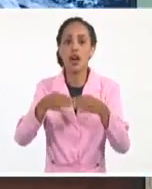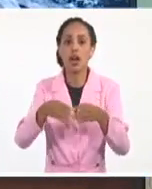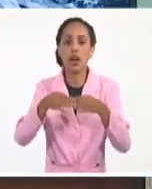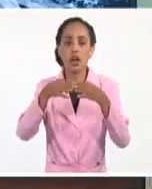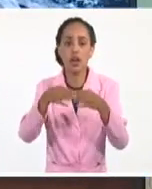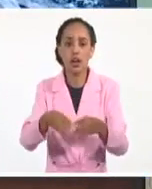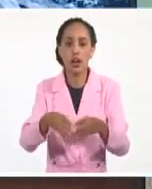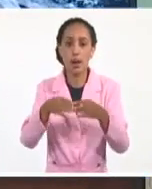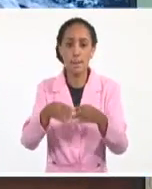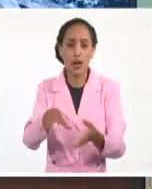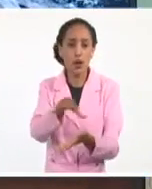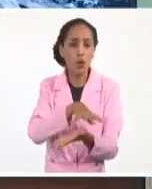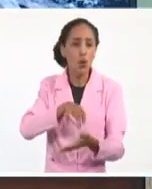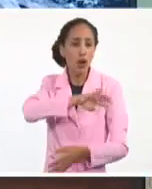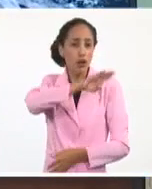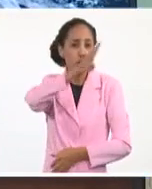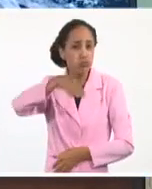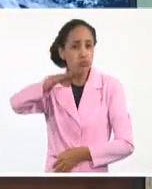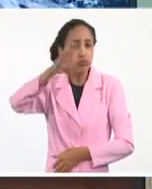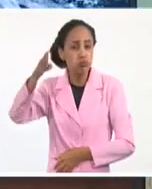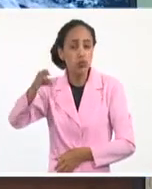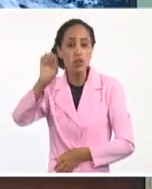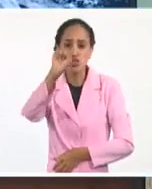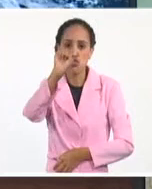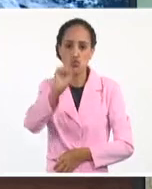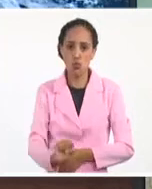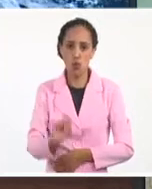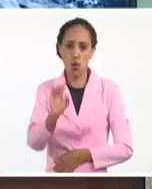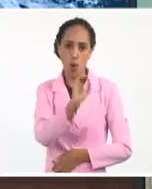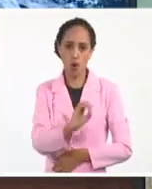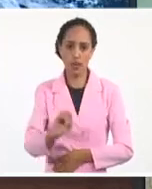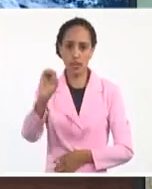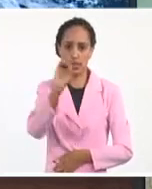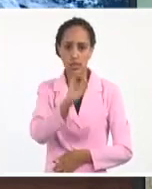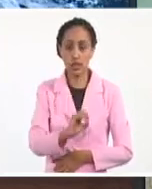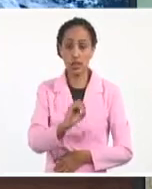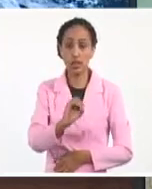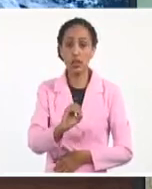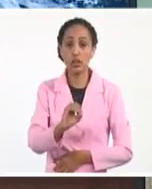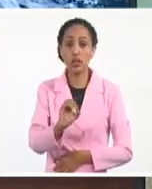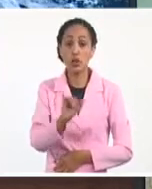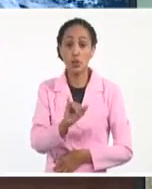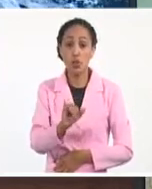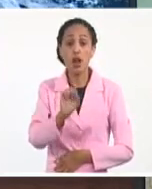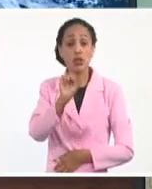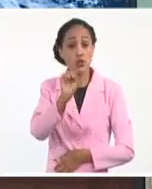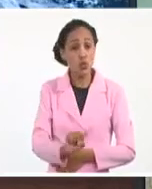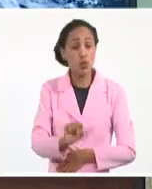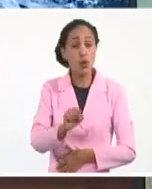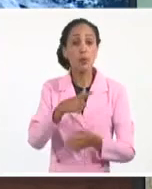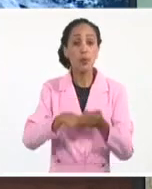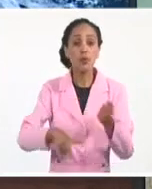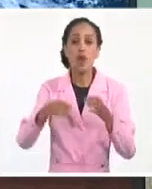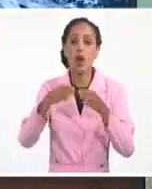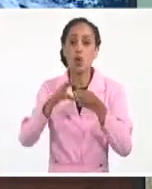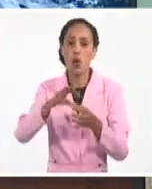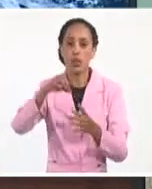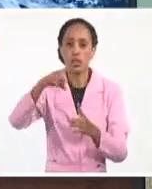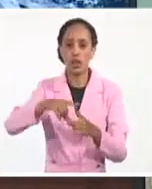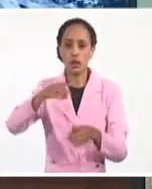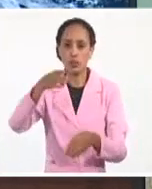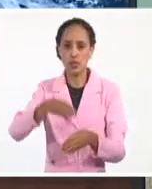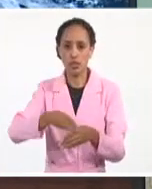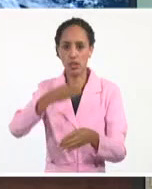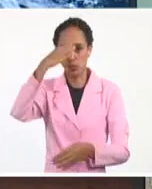las zonas montañosas del sur de las provincias orientales. Y en la costa sur, por supuesto, de Guantánamo y de Santiago de Cuba.